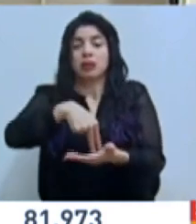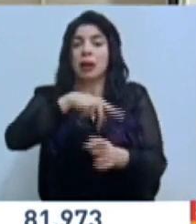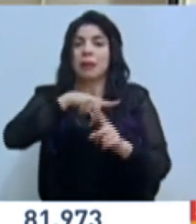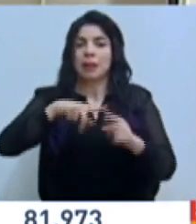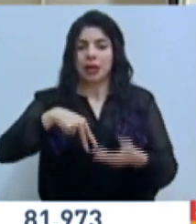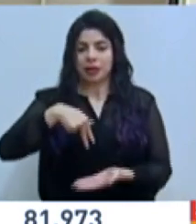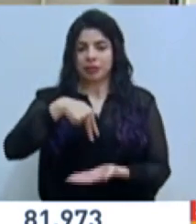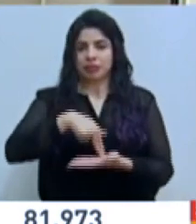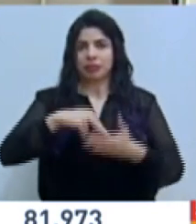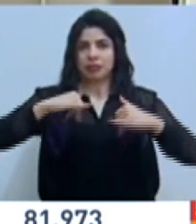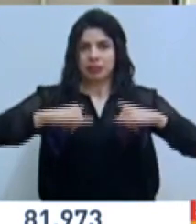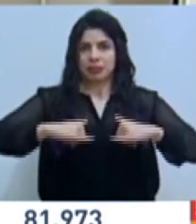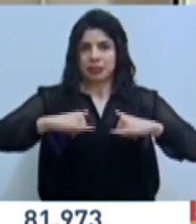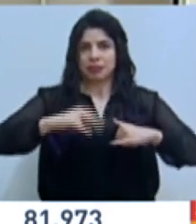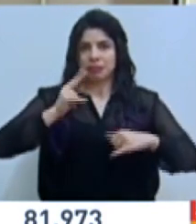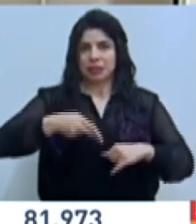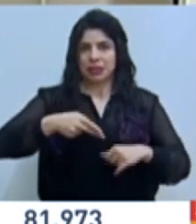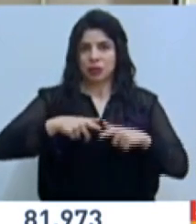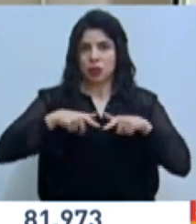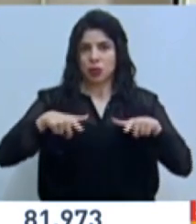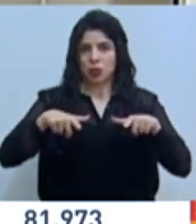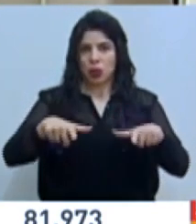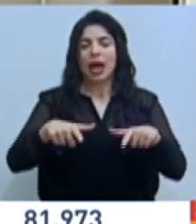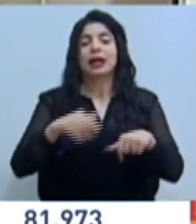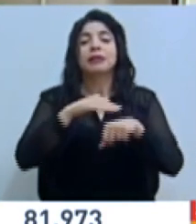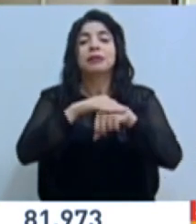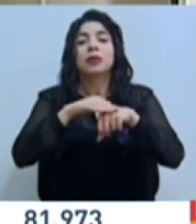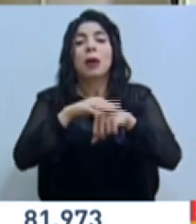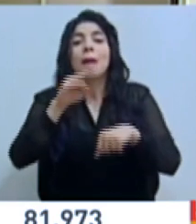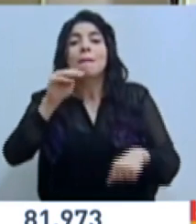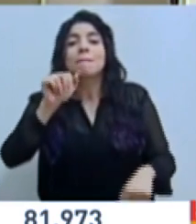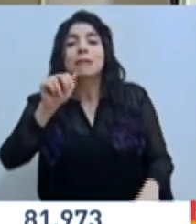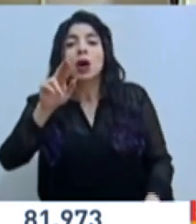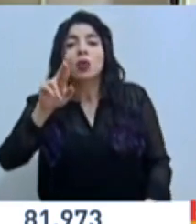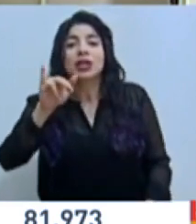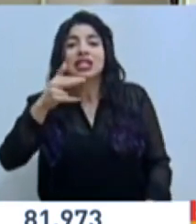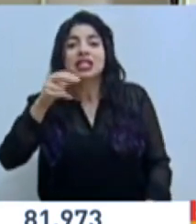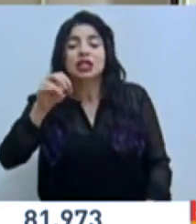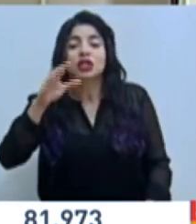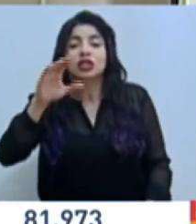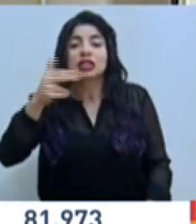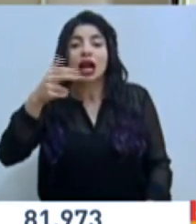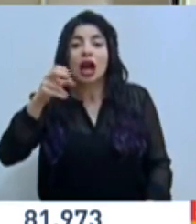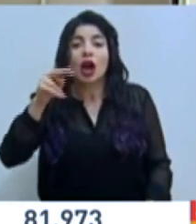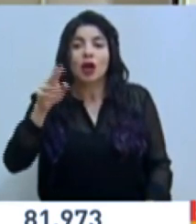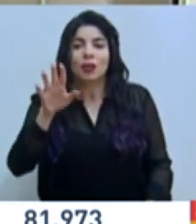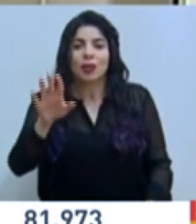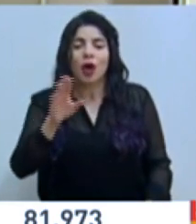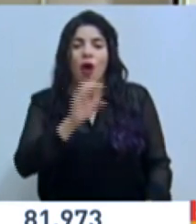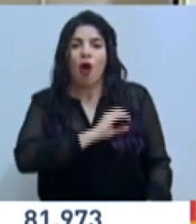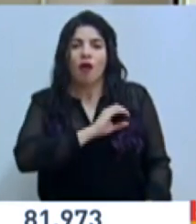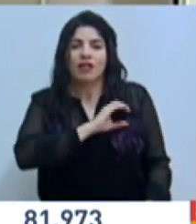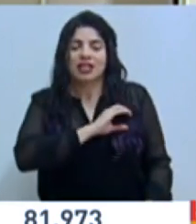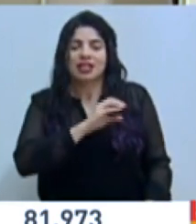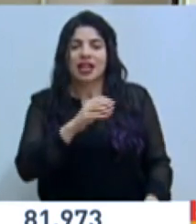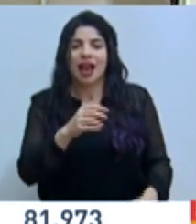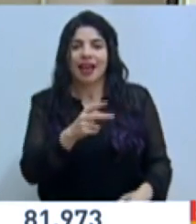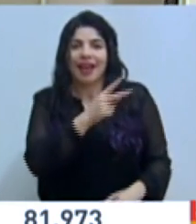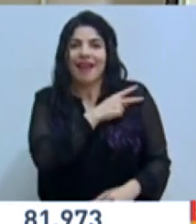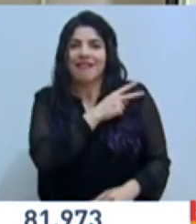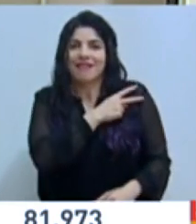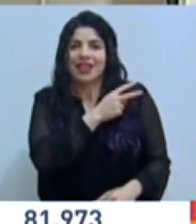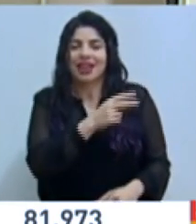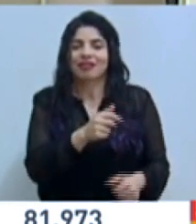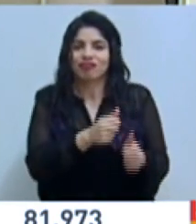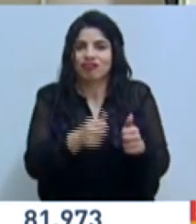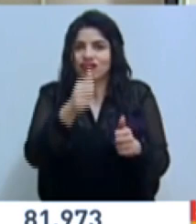espacios. Le pedimos al señor Mauricio Chacón, oficial jefe del país del Banco Centroamericano de Integración Económica